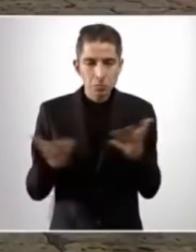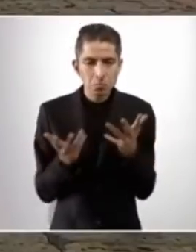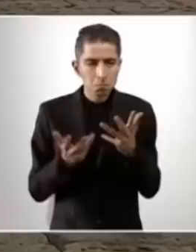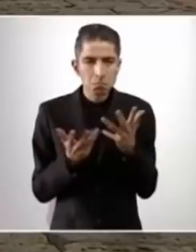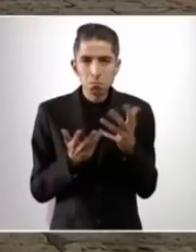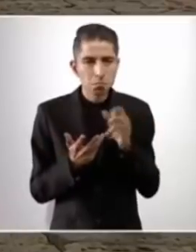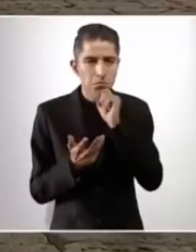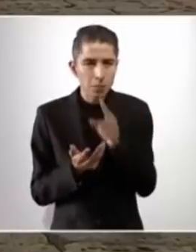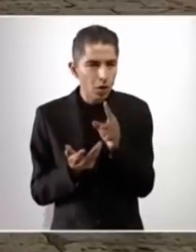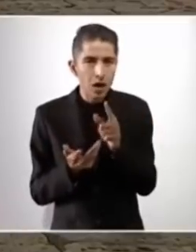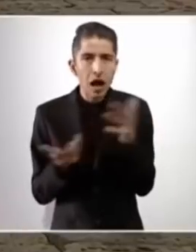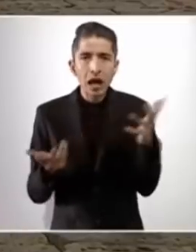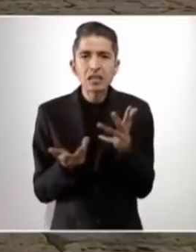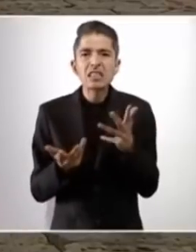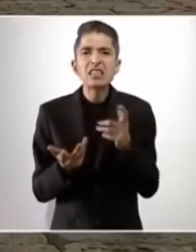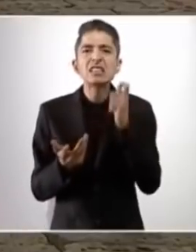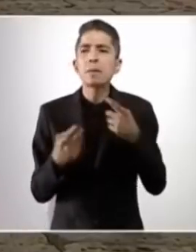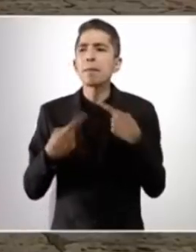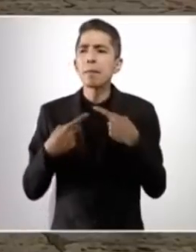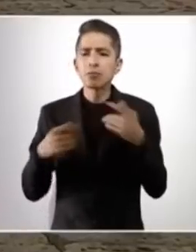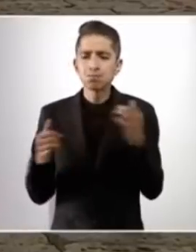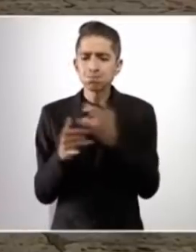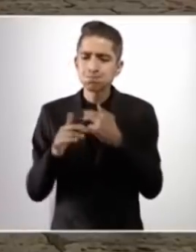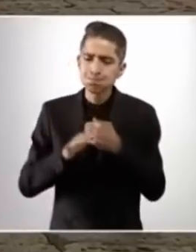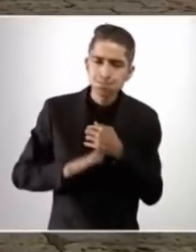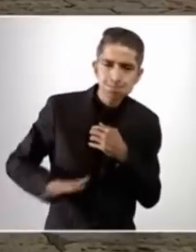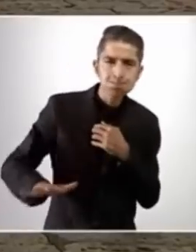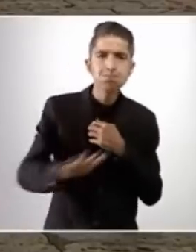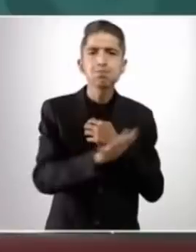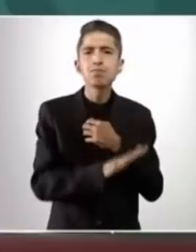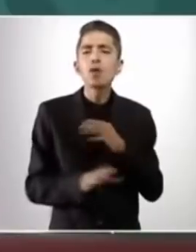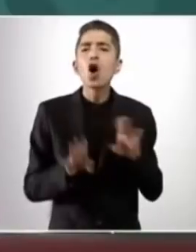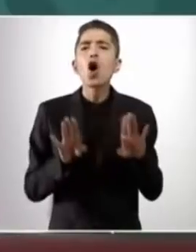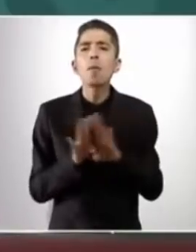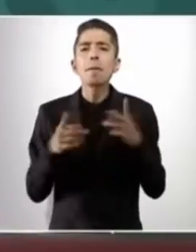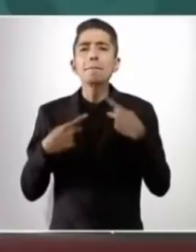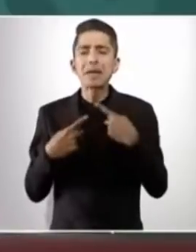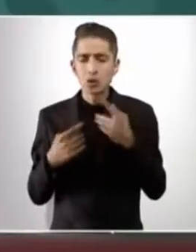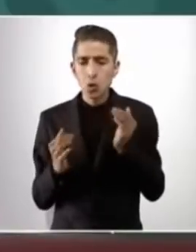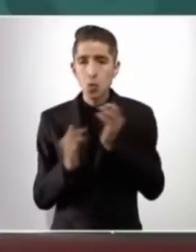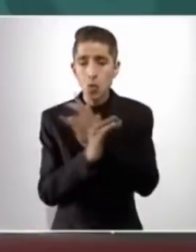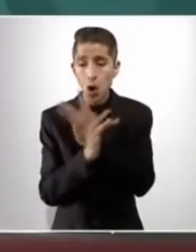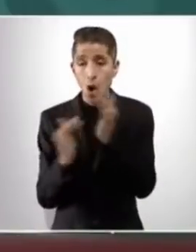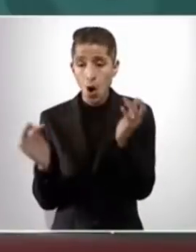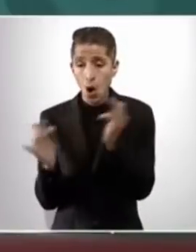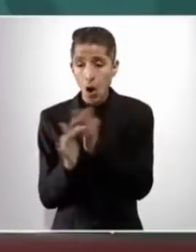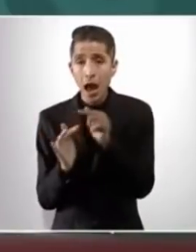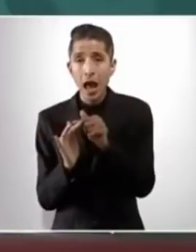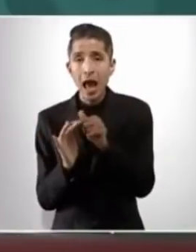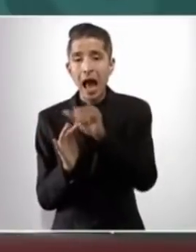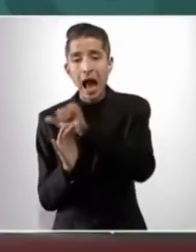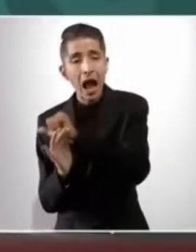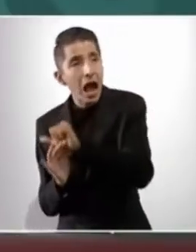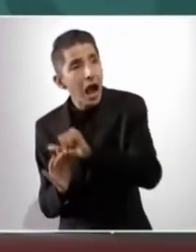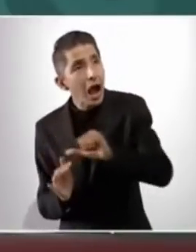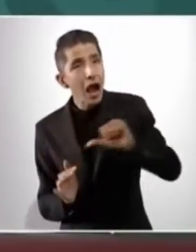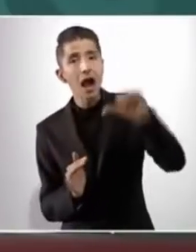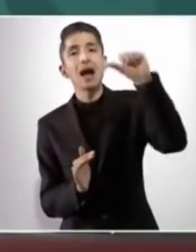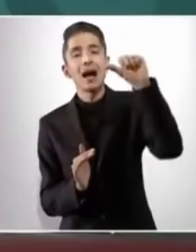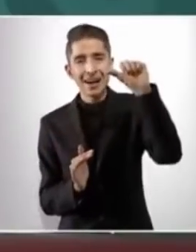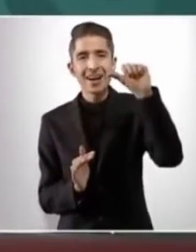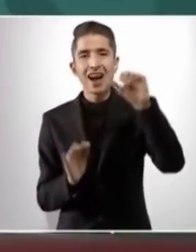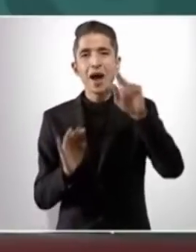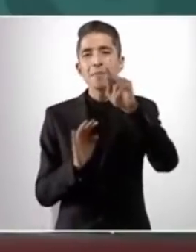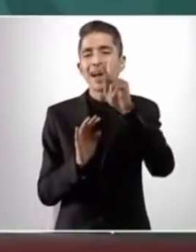de abajo hacia arriba, de la base hacia la cúspide de la